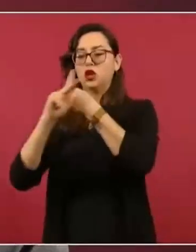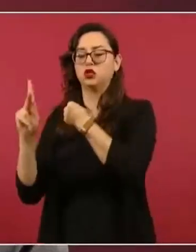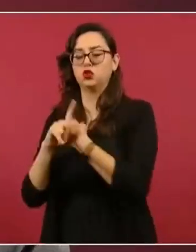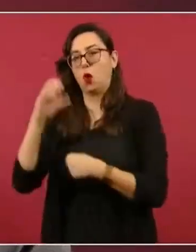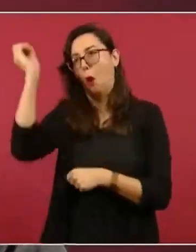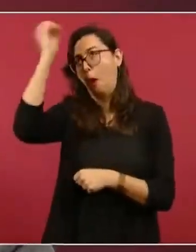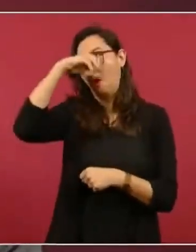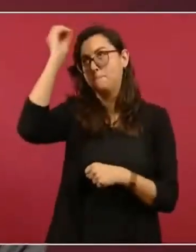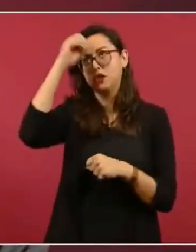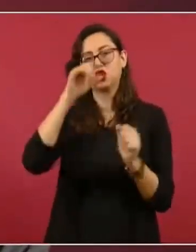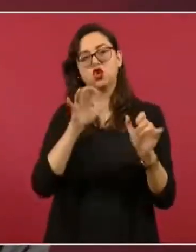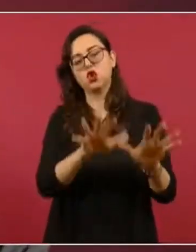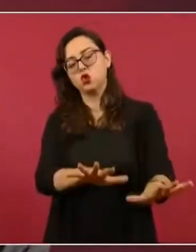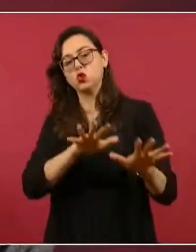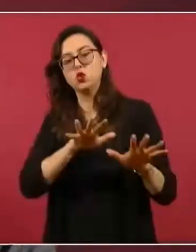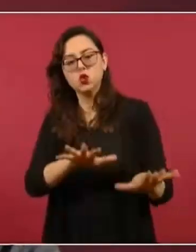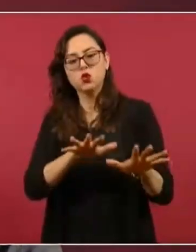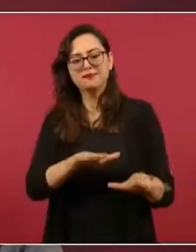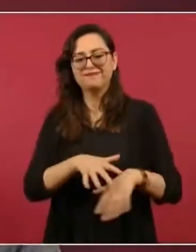los